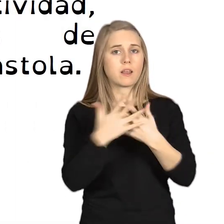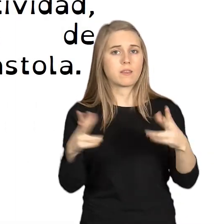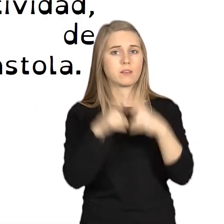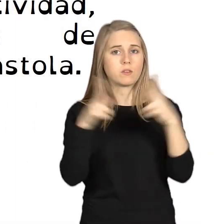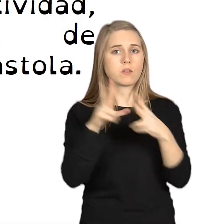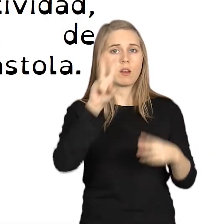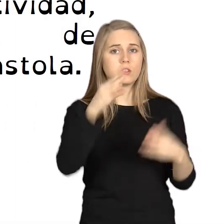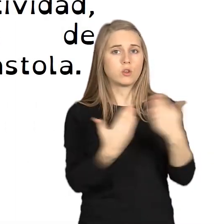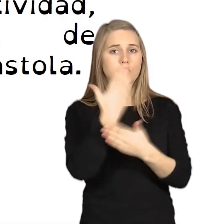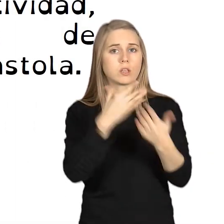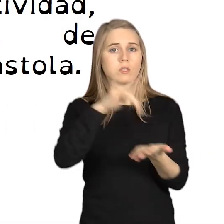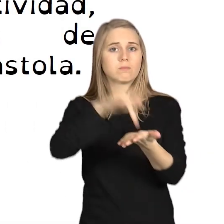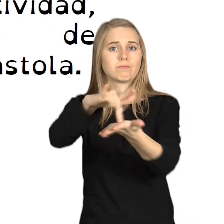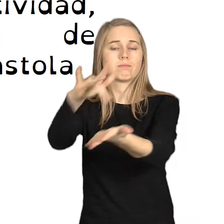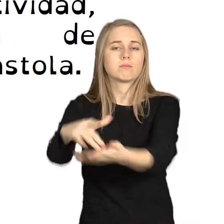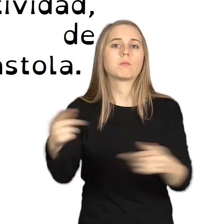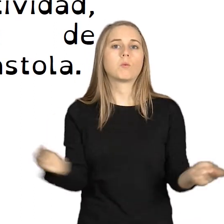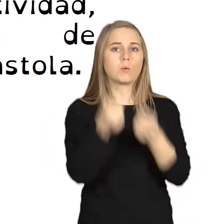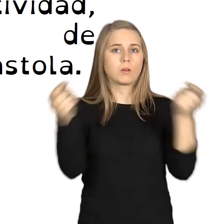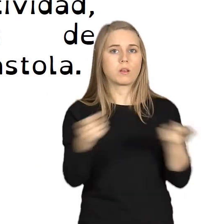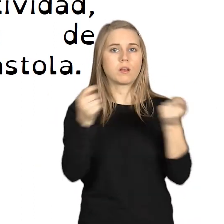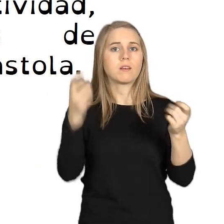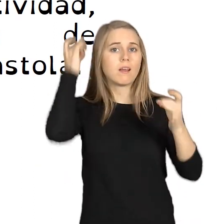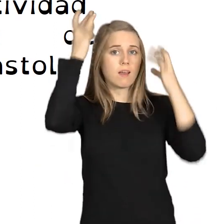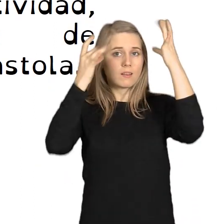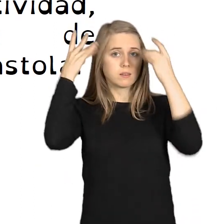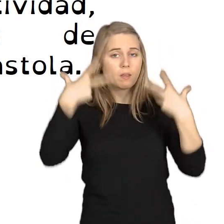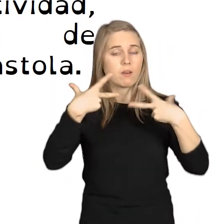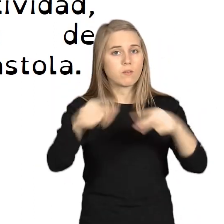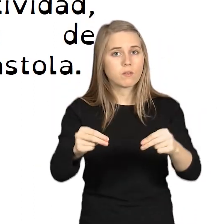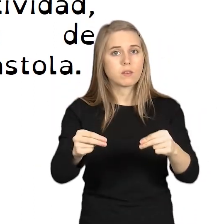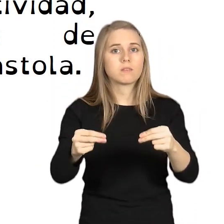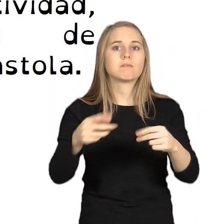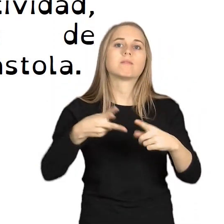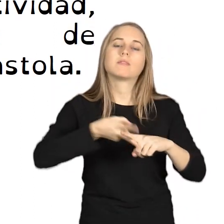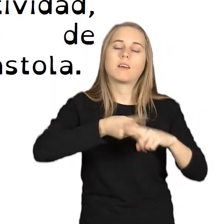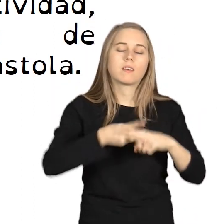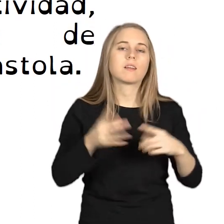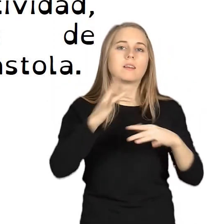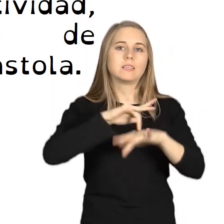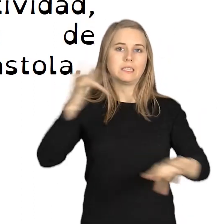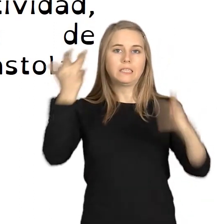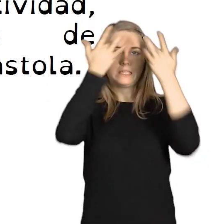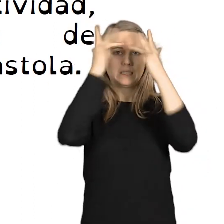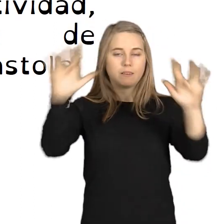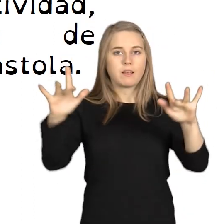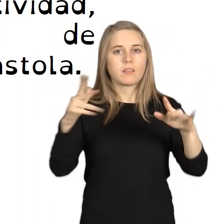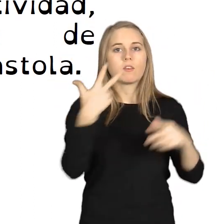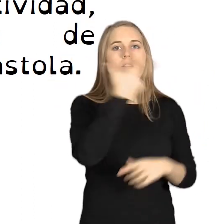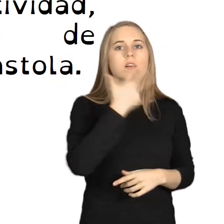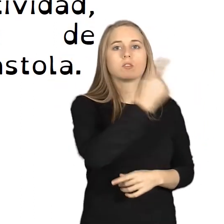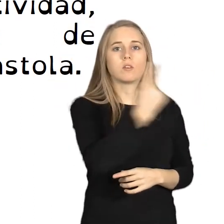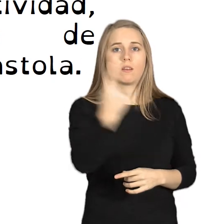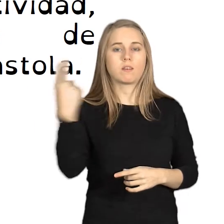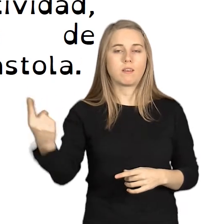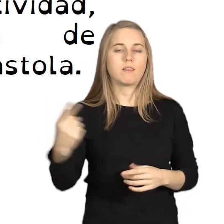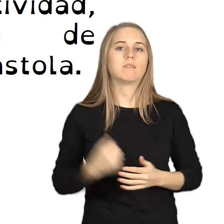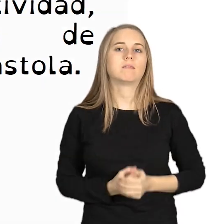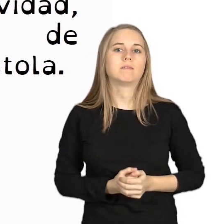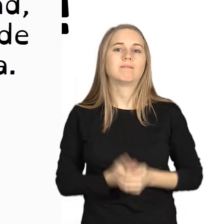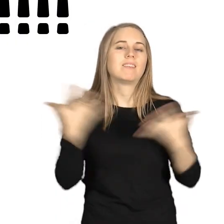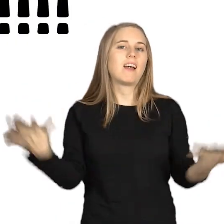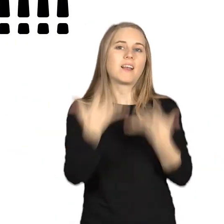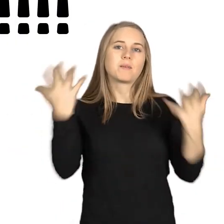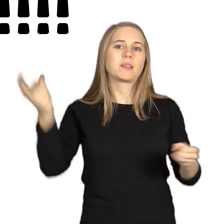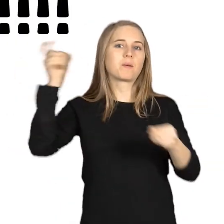saldrá en las redes sociales cada dos días. Una vez acabada la actividad, se realizarán talleres de sensibilización en